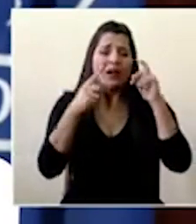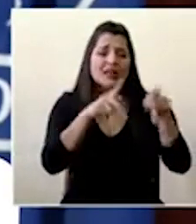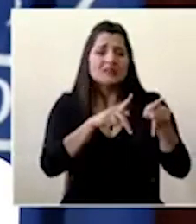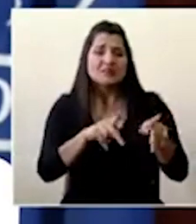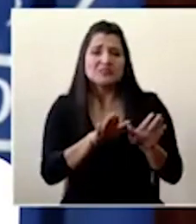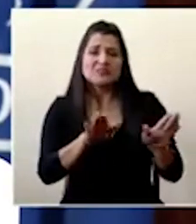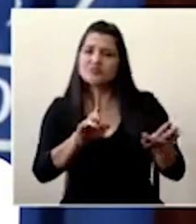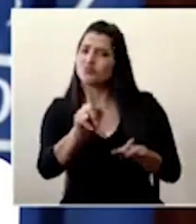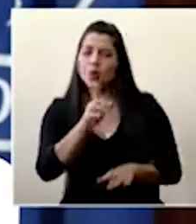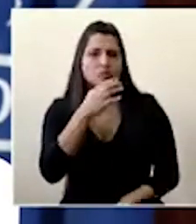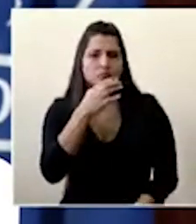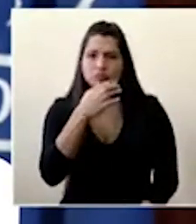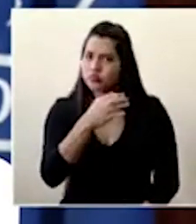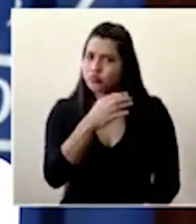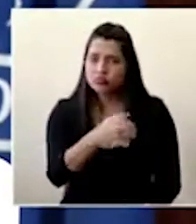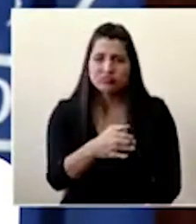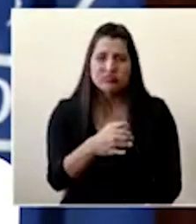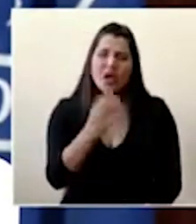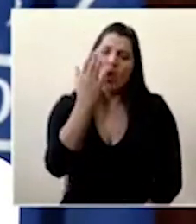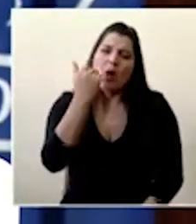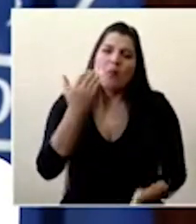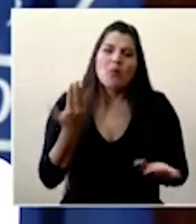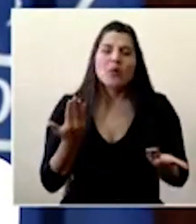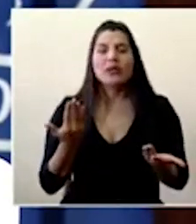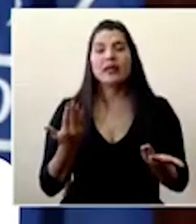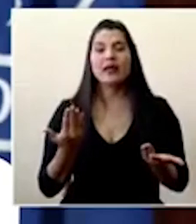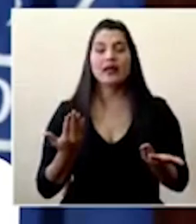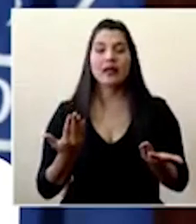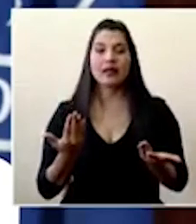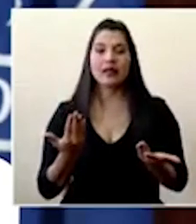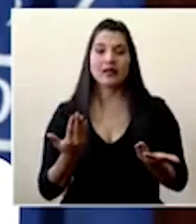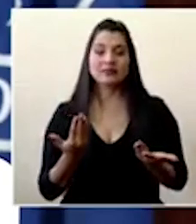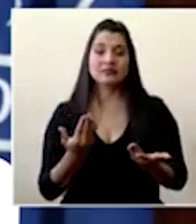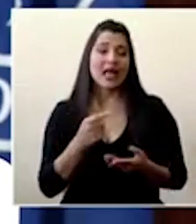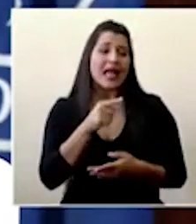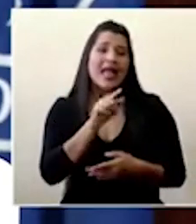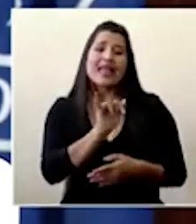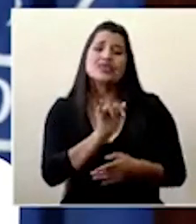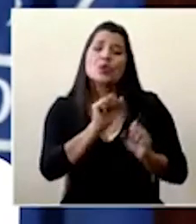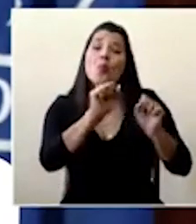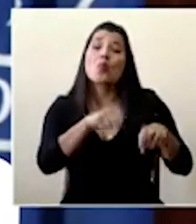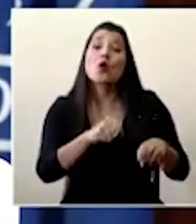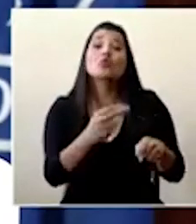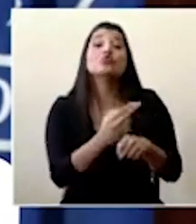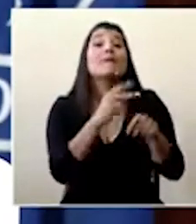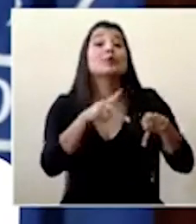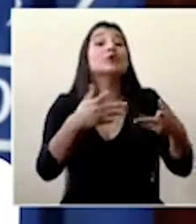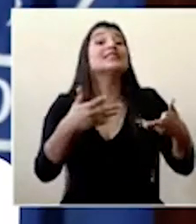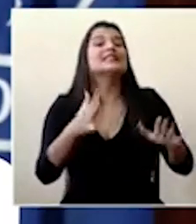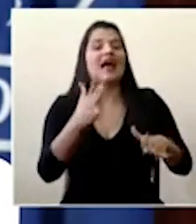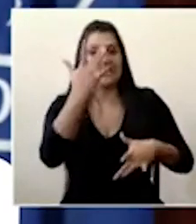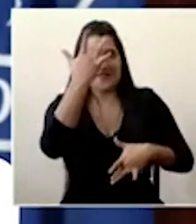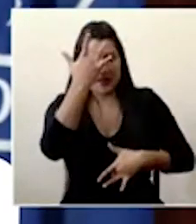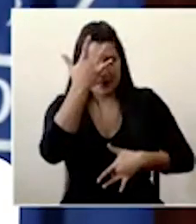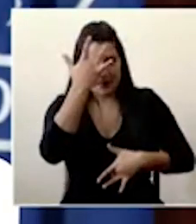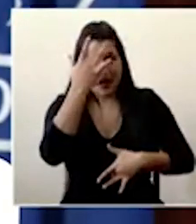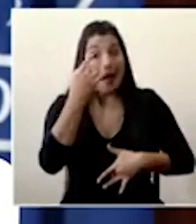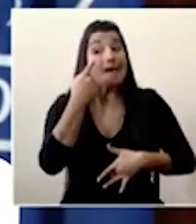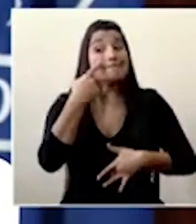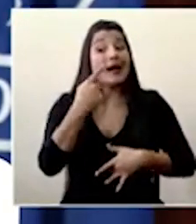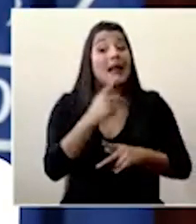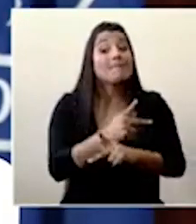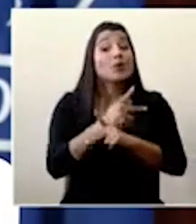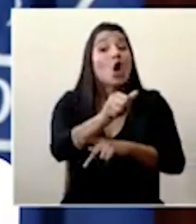no se recomiendan que en realidad es más que todo un asunto que se puede usar para la gente que ya está enferma porque en realidad para